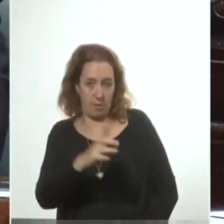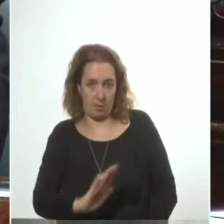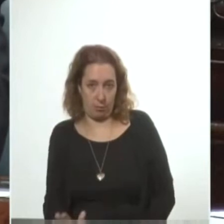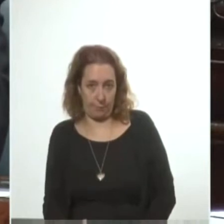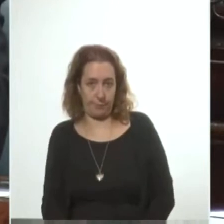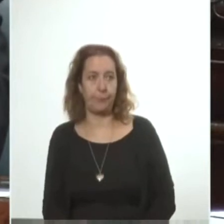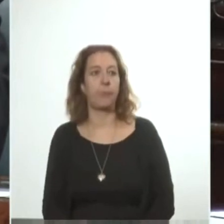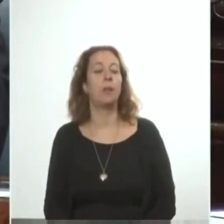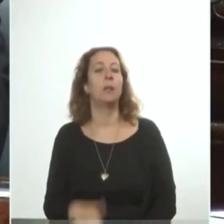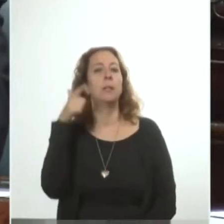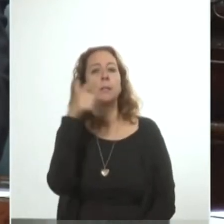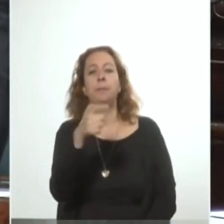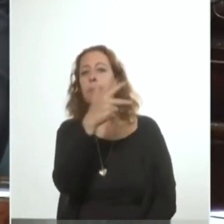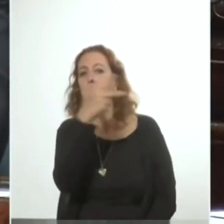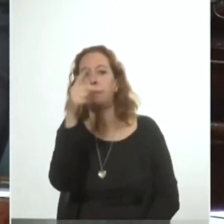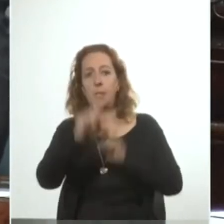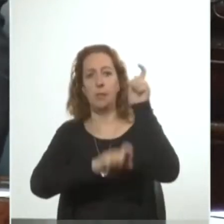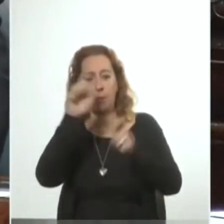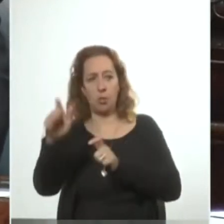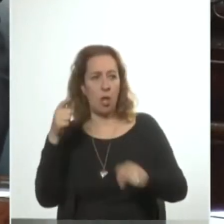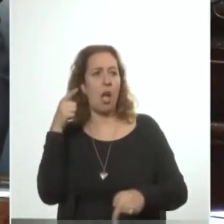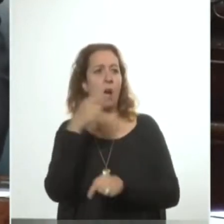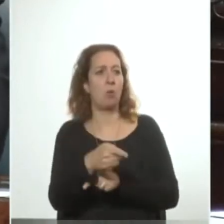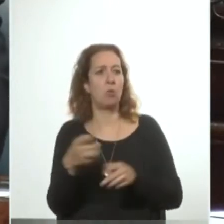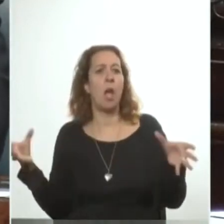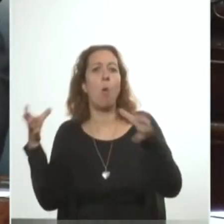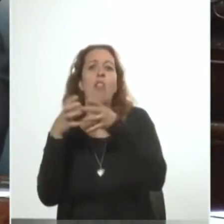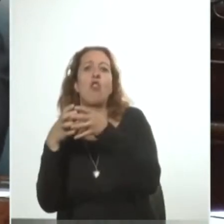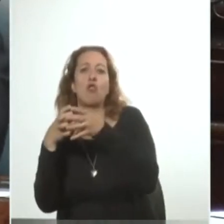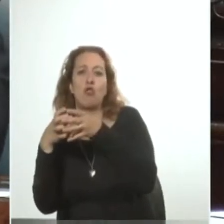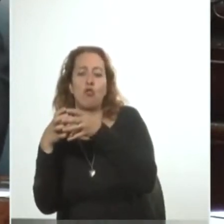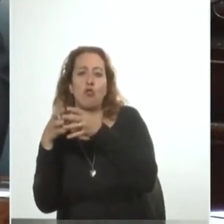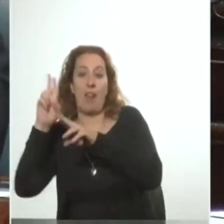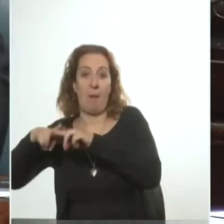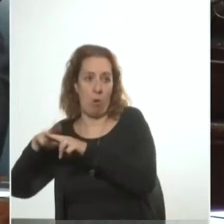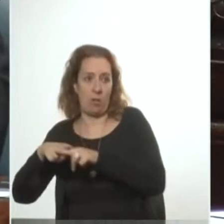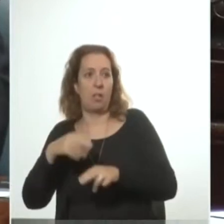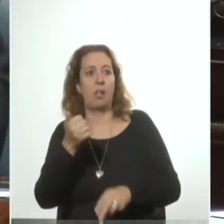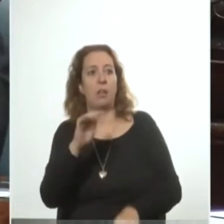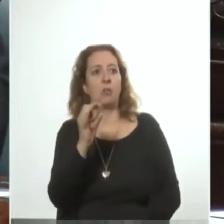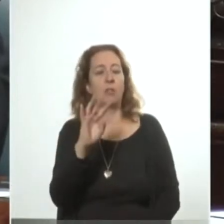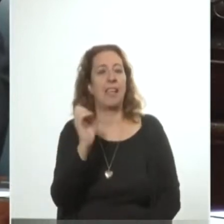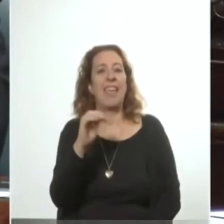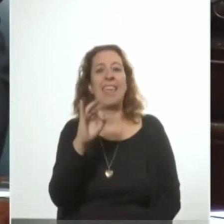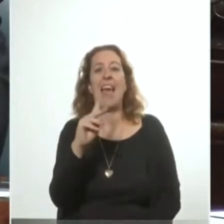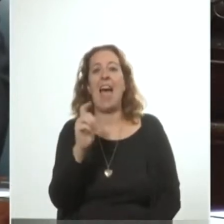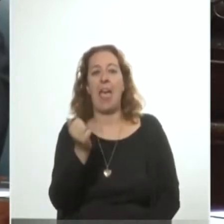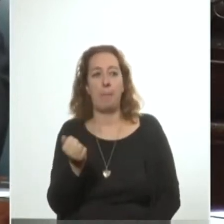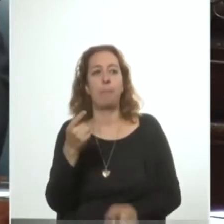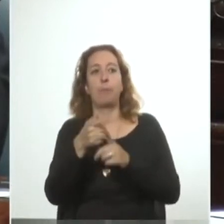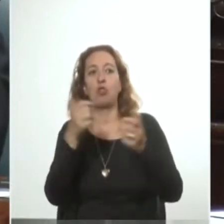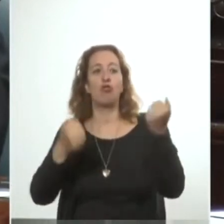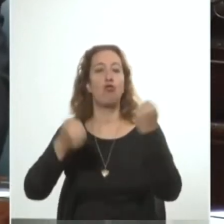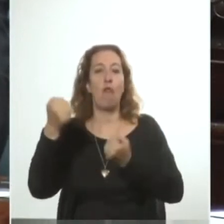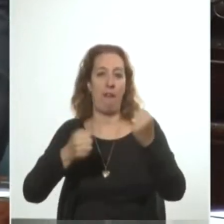Se asesina a tres personas acusadas de ser miembros del Escuadrón de la Muerte, a Costaylar, a Motto, de Lega y a su chofer,